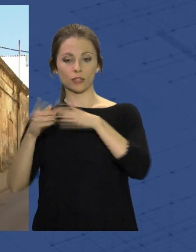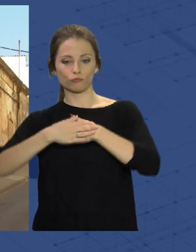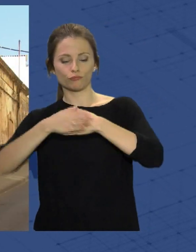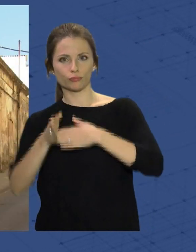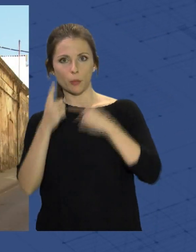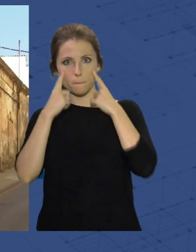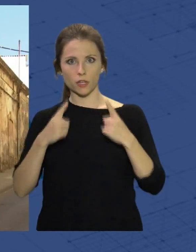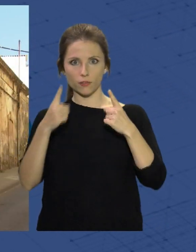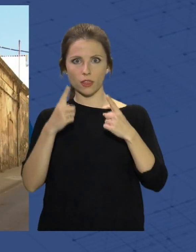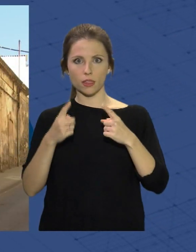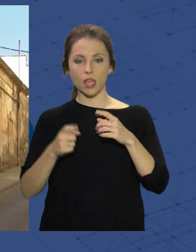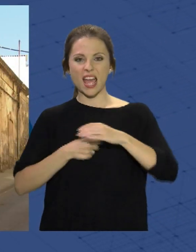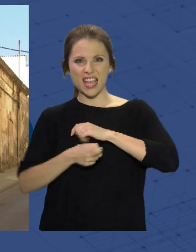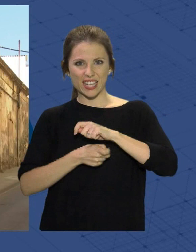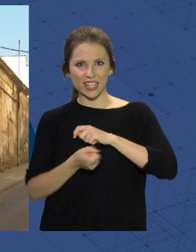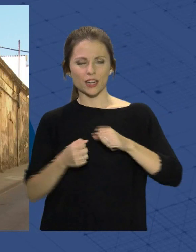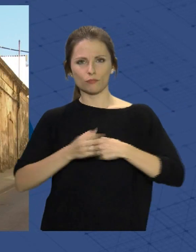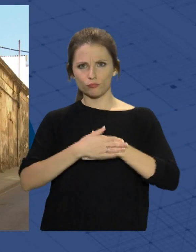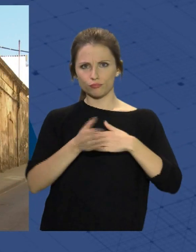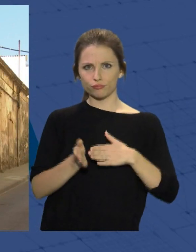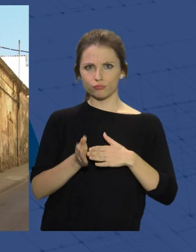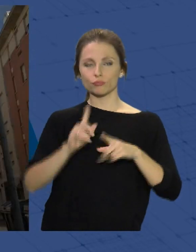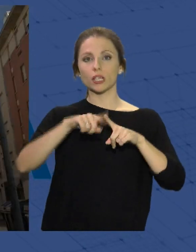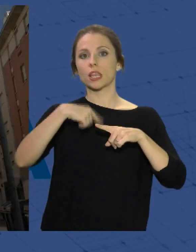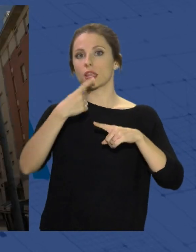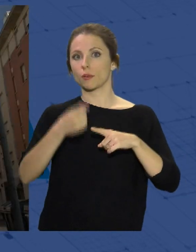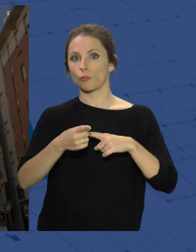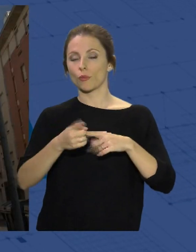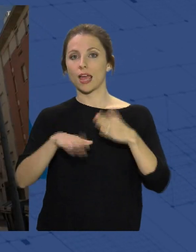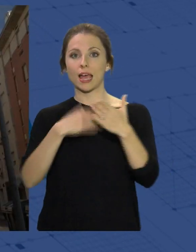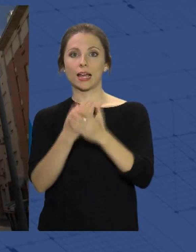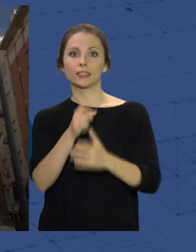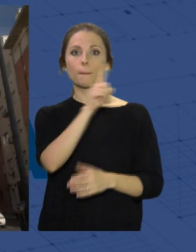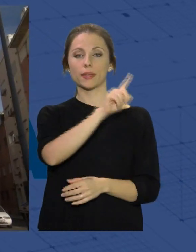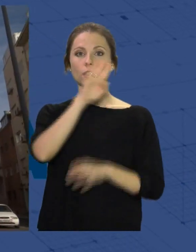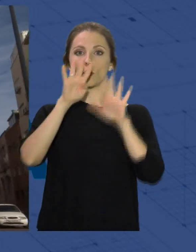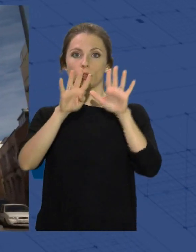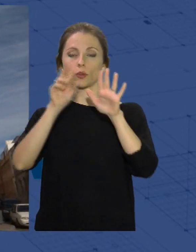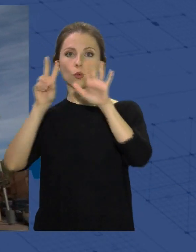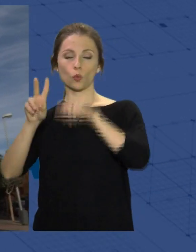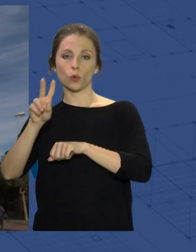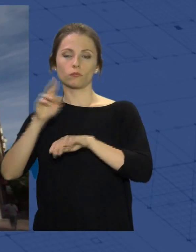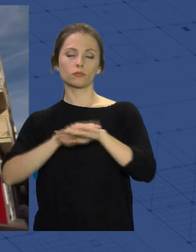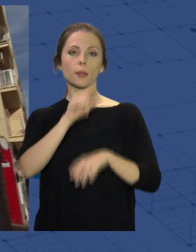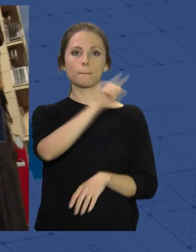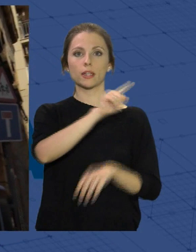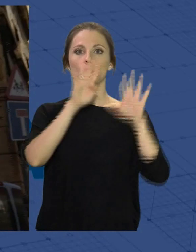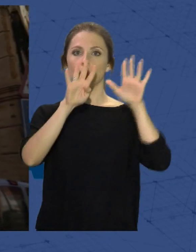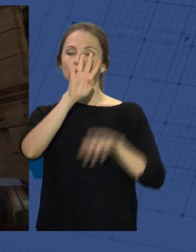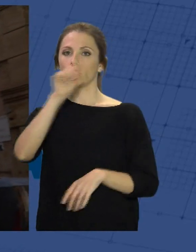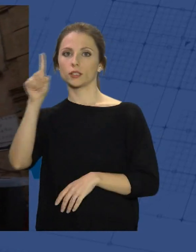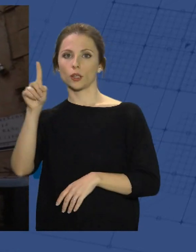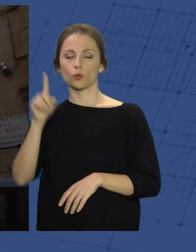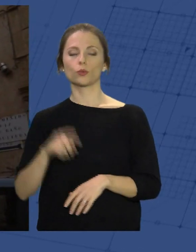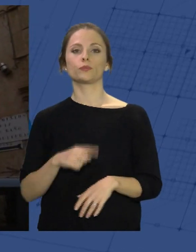la guerra y tras ella pasó a denominarse Salón Nacional hasta 1941. Después tuvo varios usos hasta que